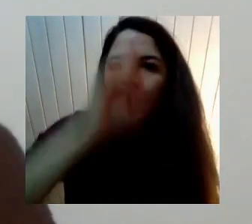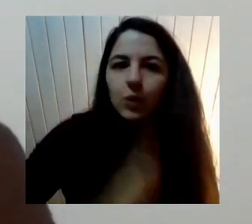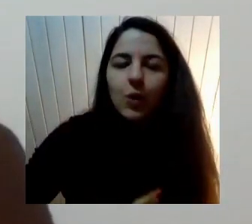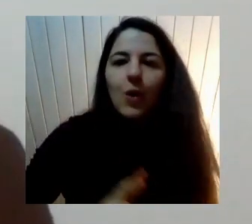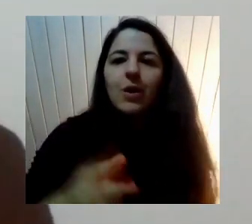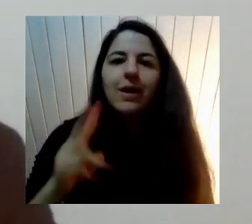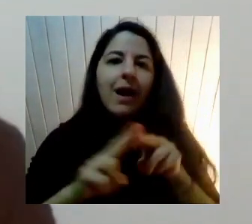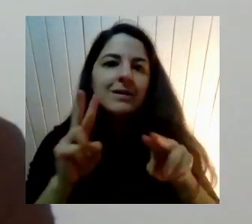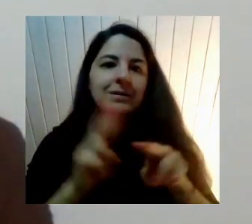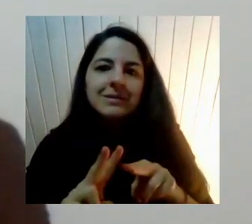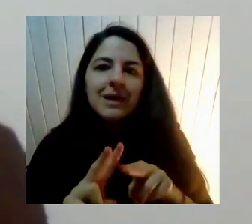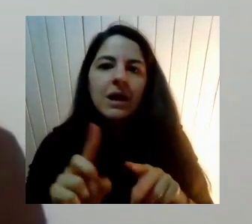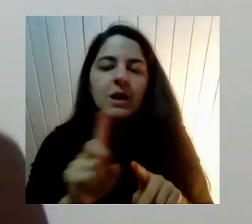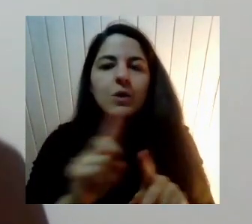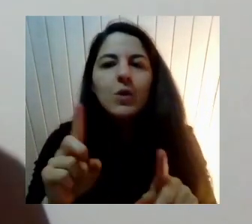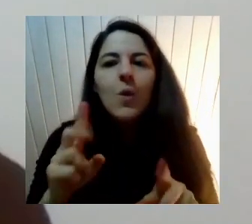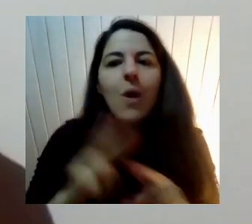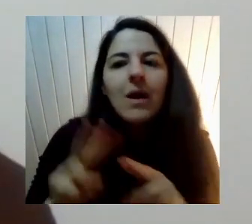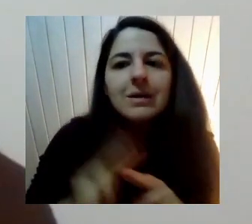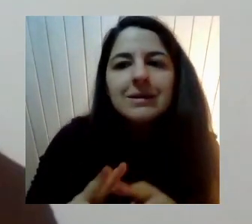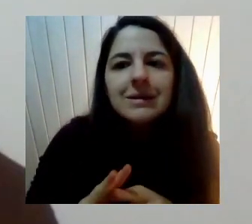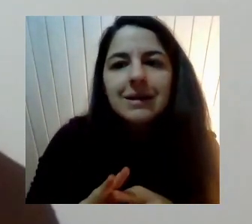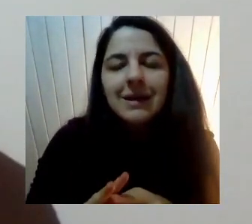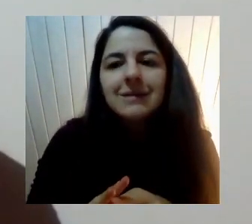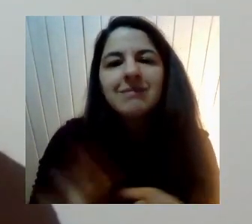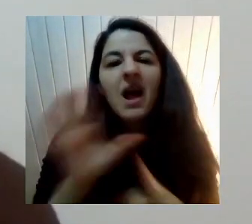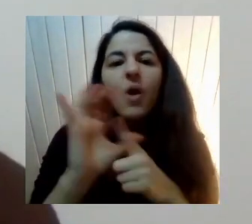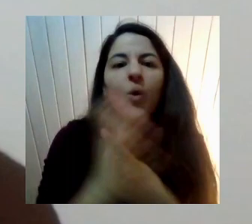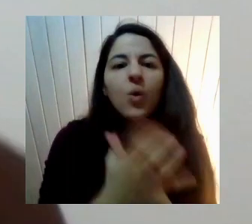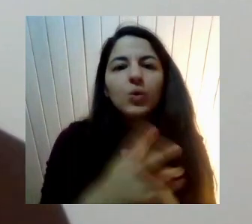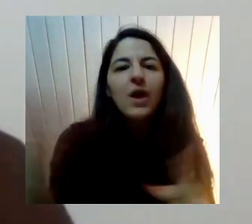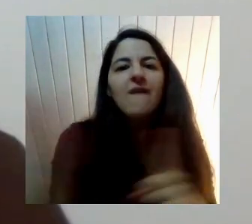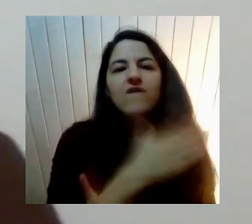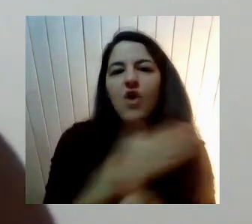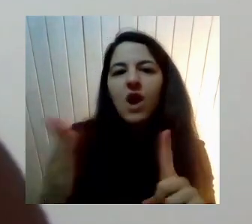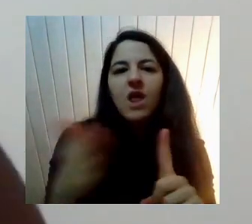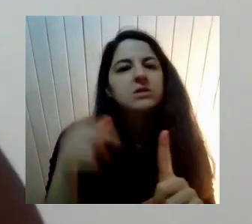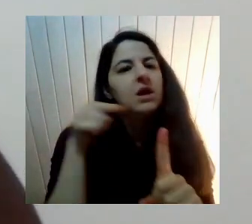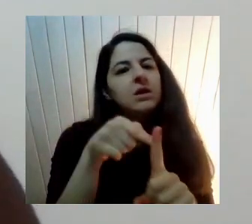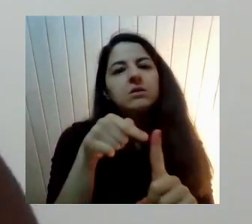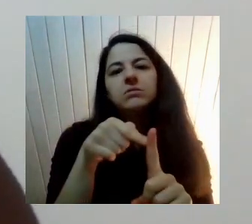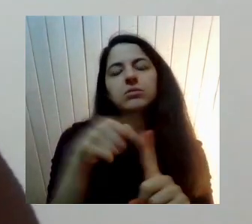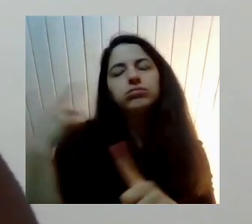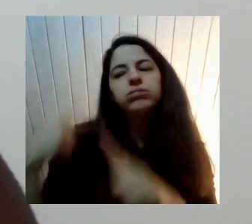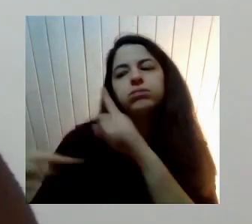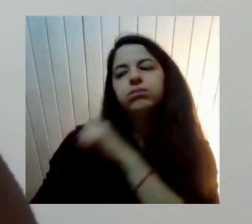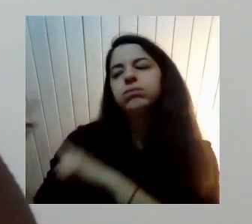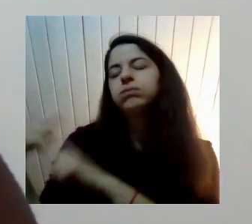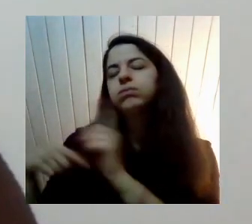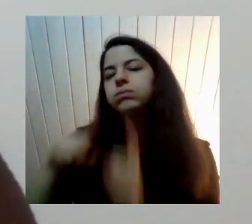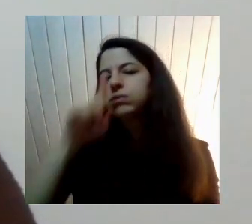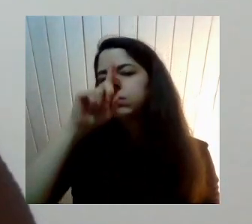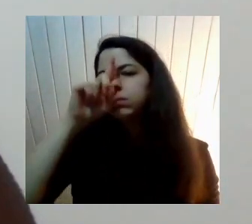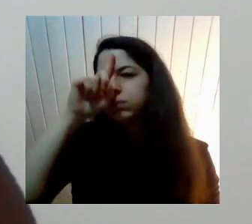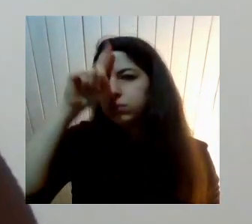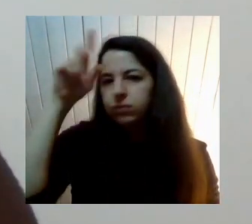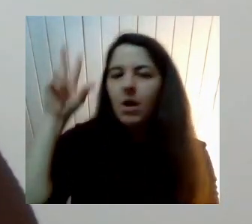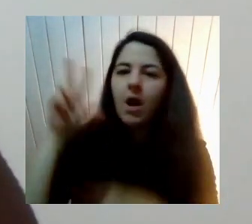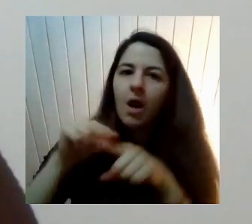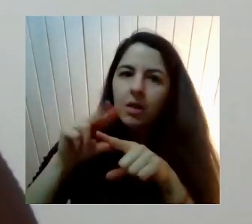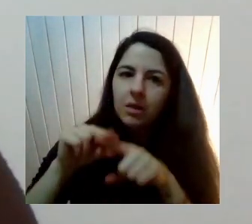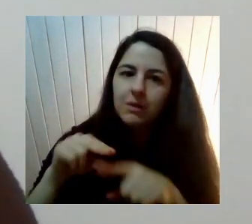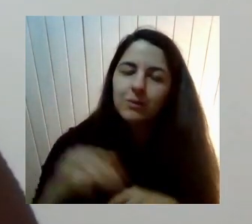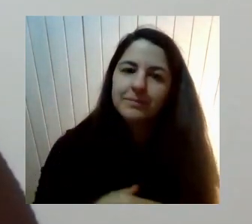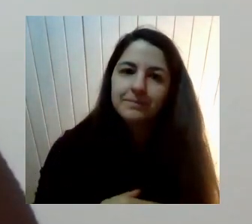dentro de eso Una cultura de la violencia Que queda muy marcada De las personas Y en todas Y todos nosotros Para finalizar